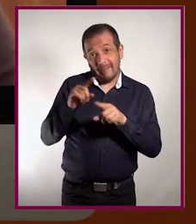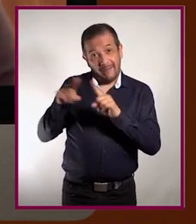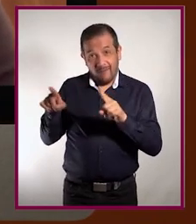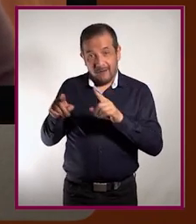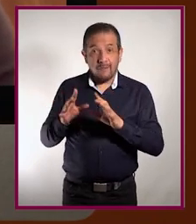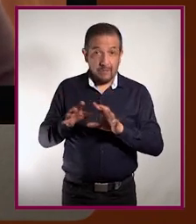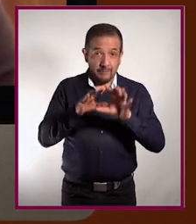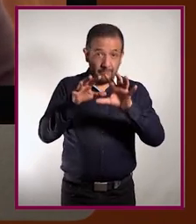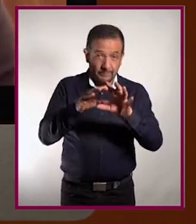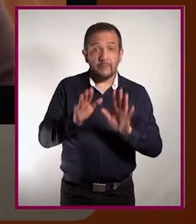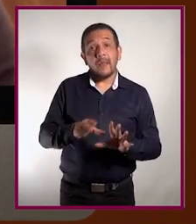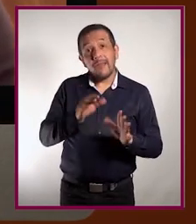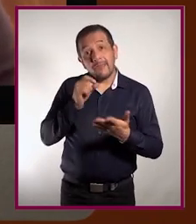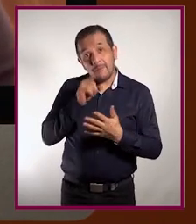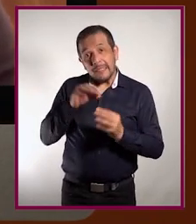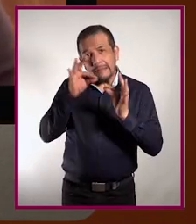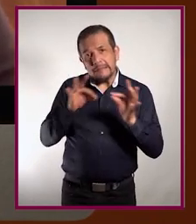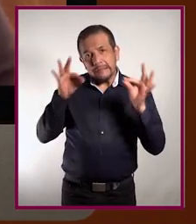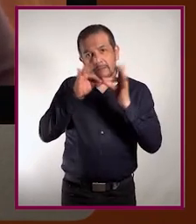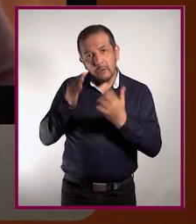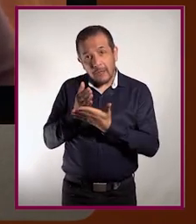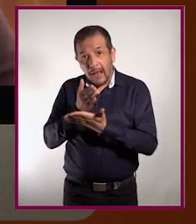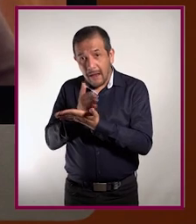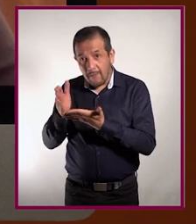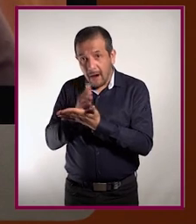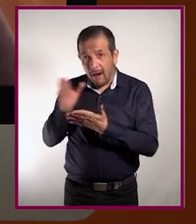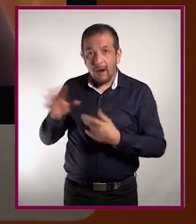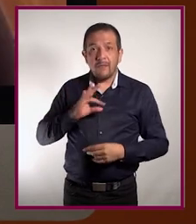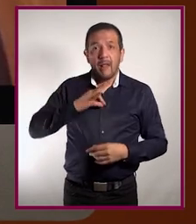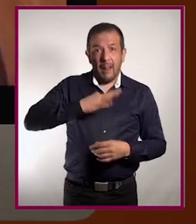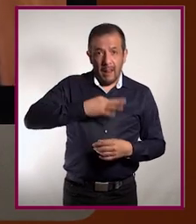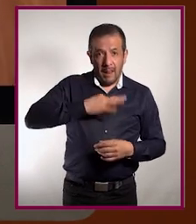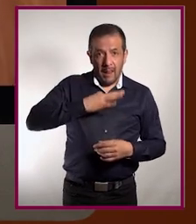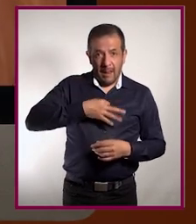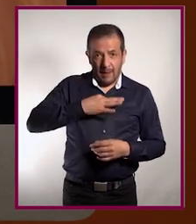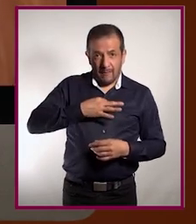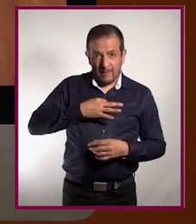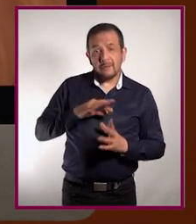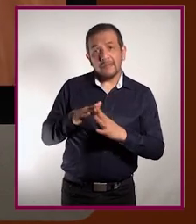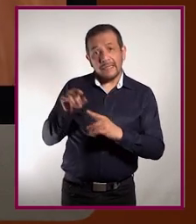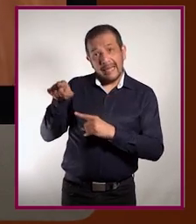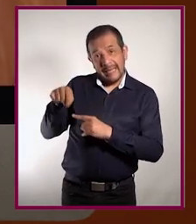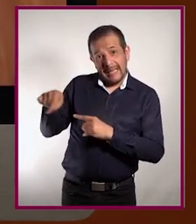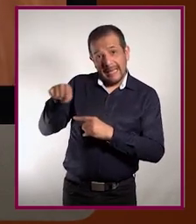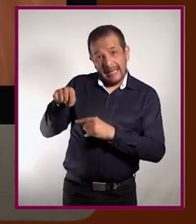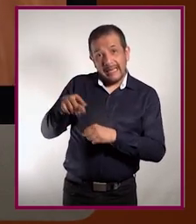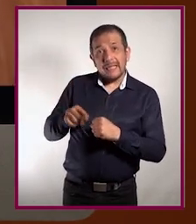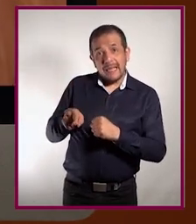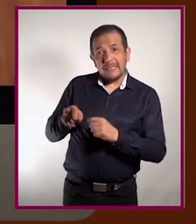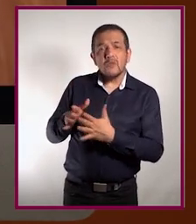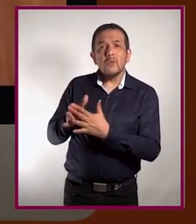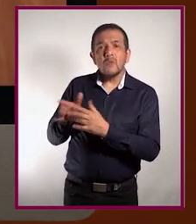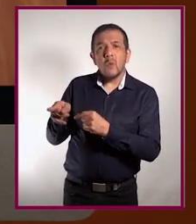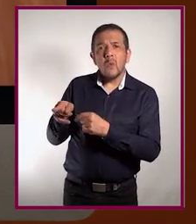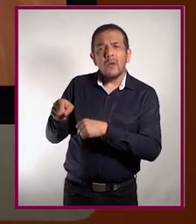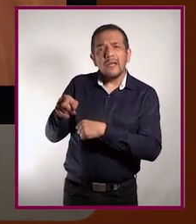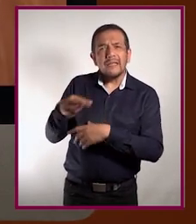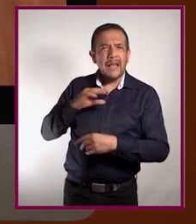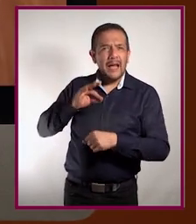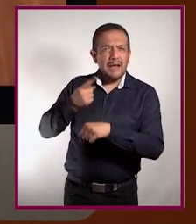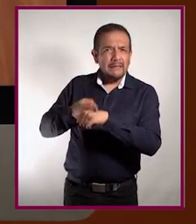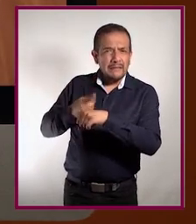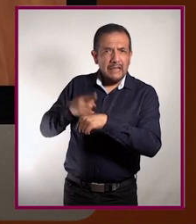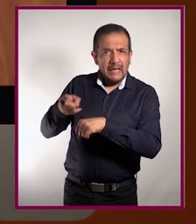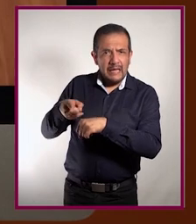Y por otro lado, otra cosa muy importante de las infecciones con respecto a las otras enfermedades es la transmisibilidad, es decir, la